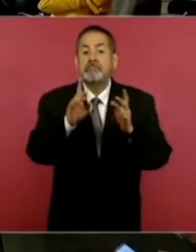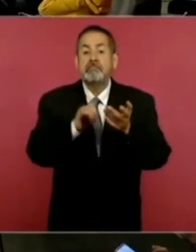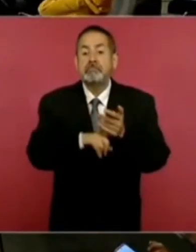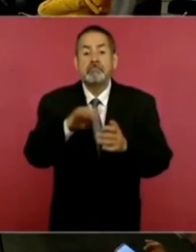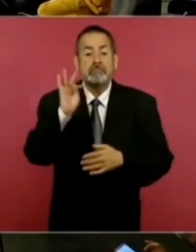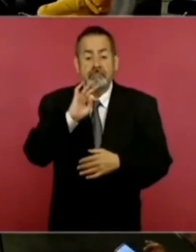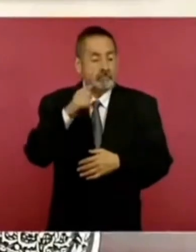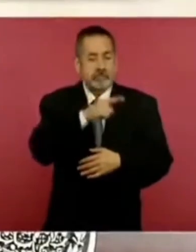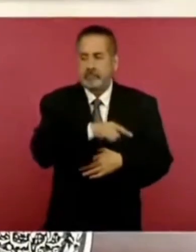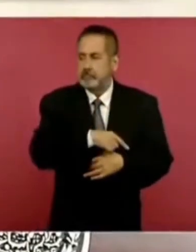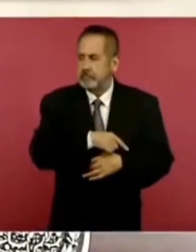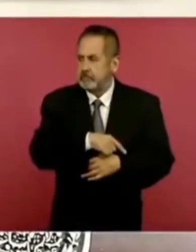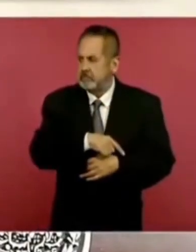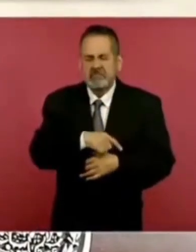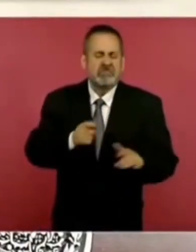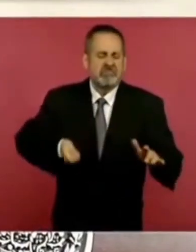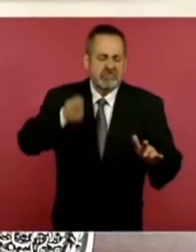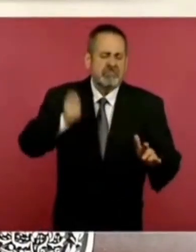lo liberan.